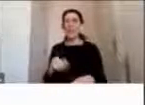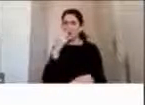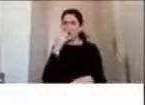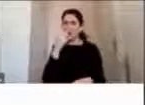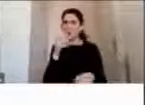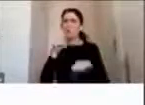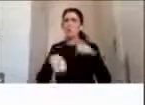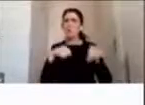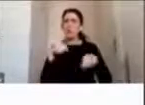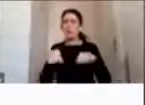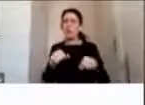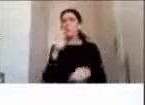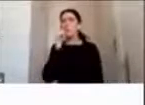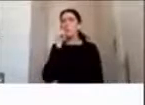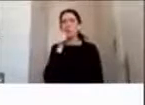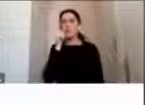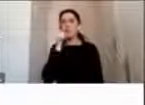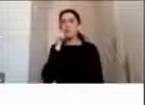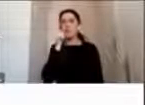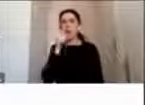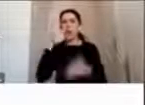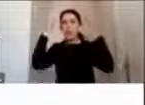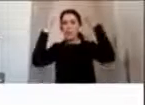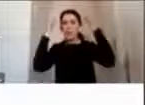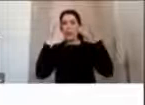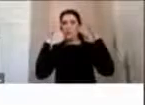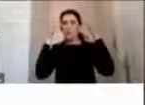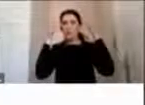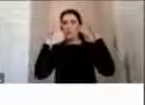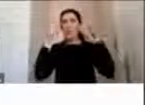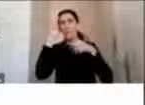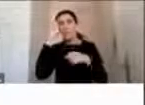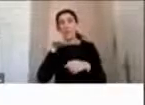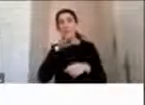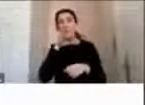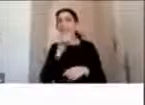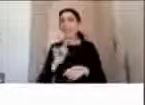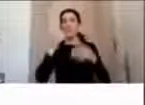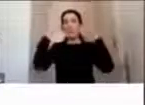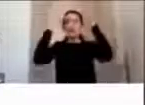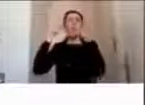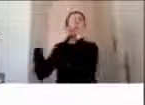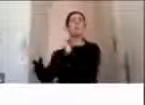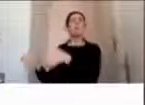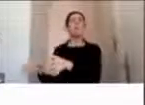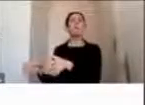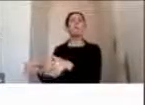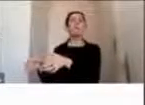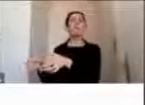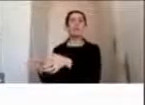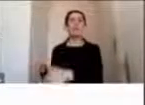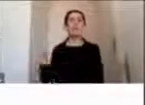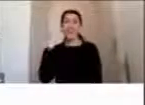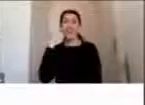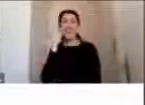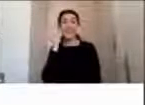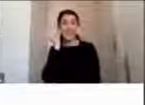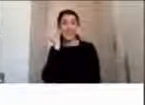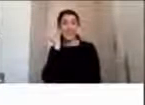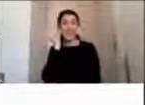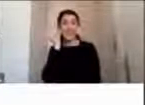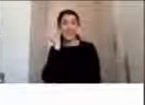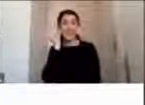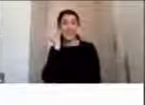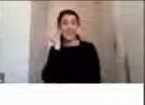días que llevan el casco pero lo llevan de adorno, lo llevan colgando. La niña que va al lado, que la va acompañando, tampoco lleva ningún elemento de